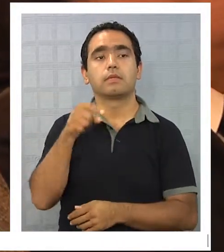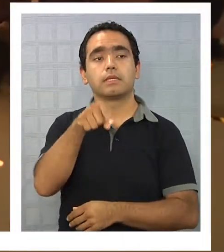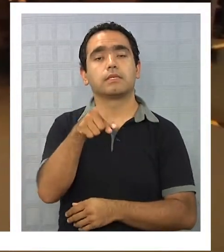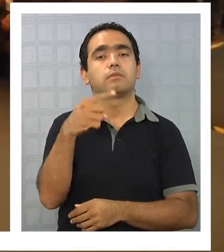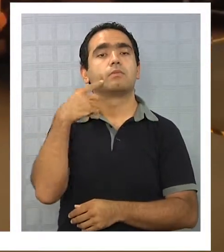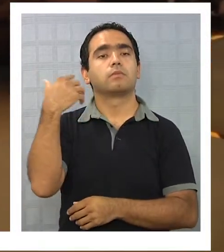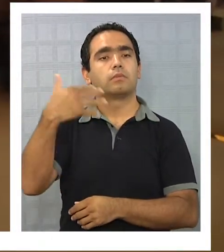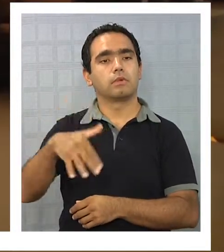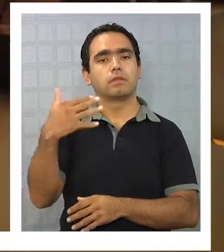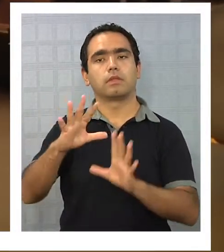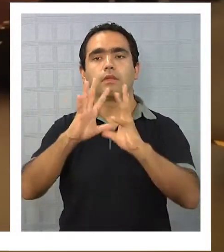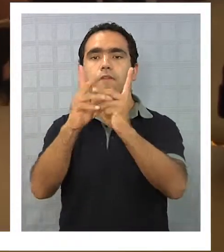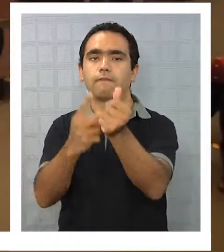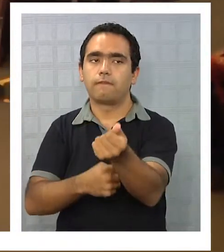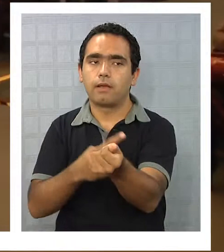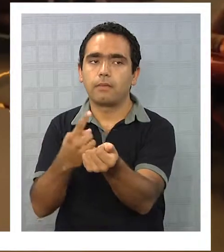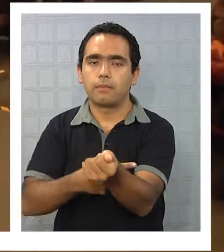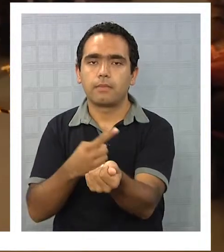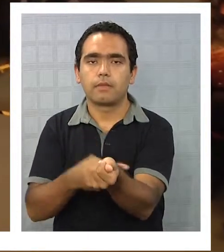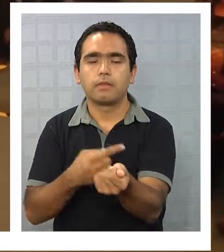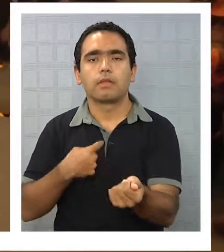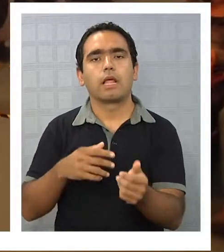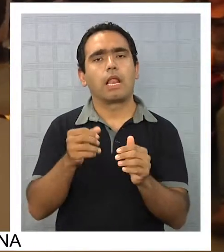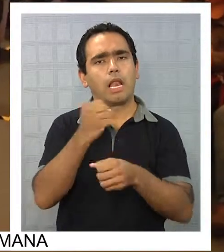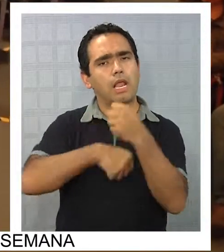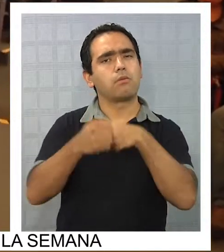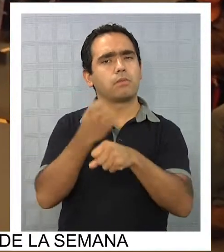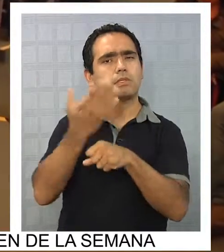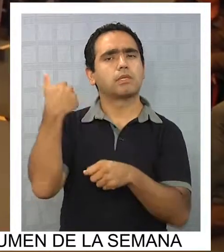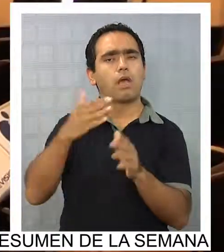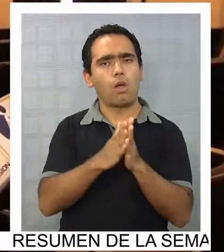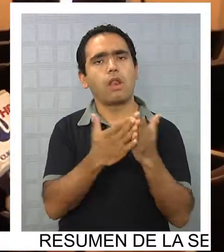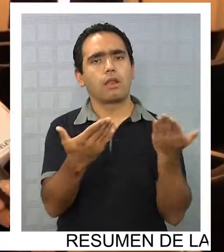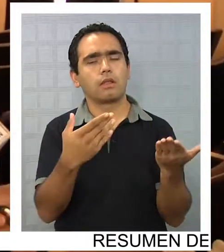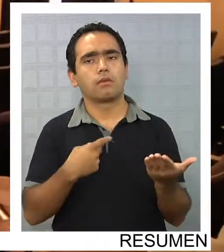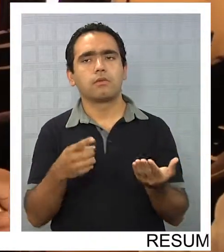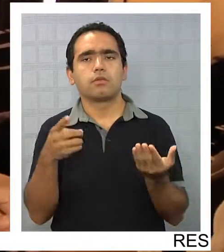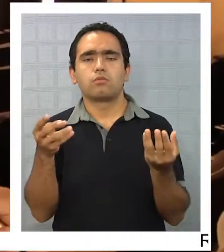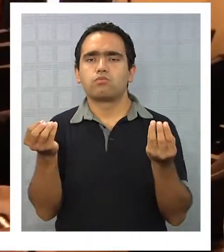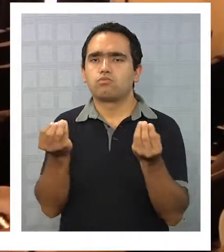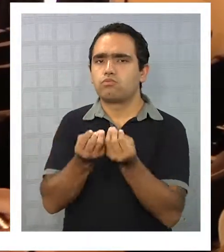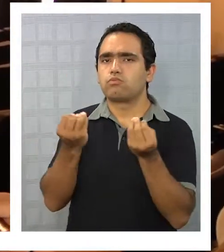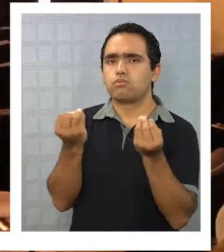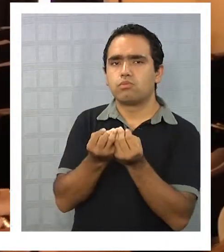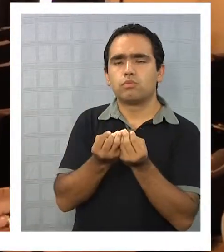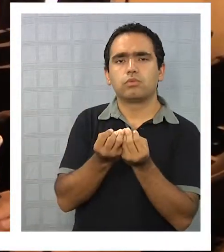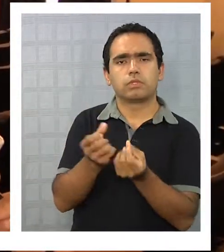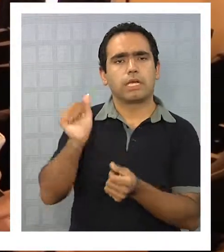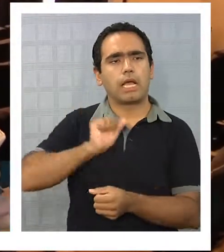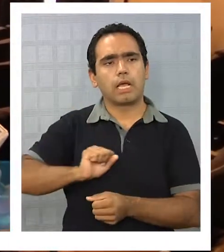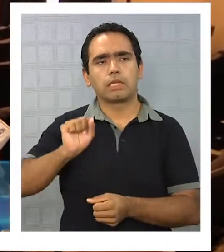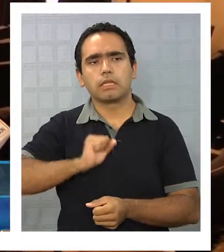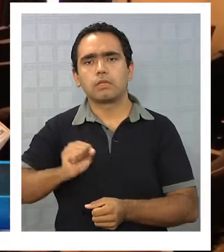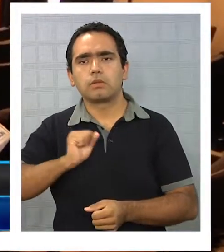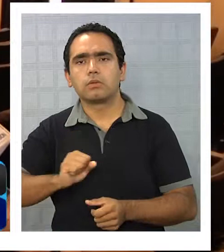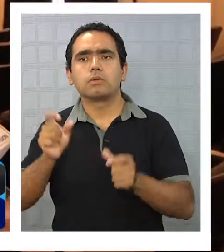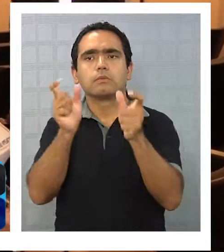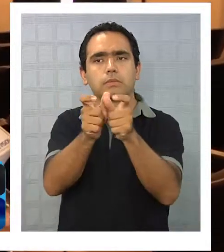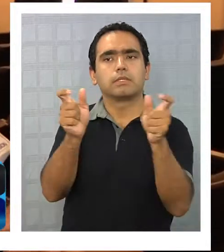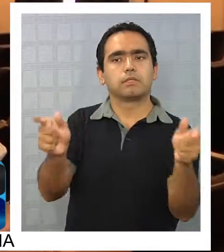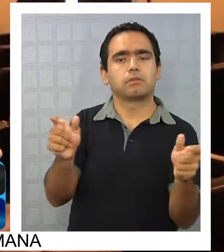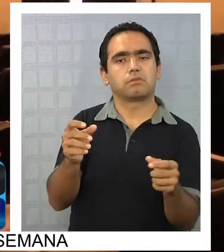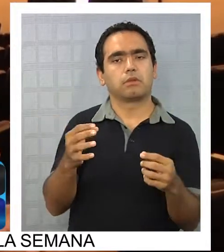regionales. Era una deuda que teníamos con las familias homoparentales, un libro que lanzamos el año pasado, que generó una tremenda